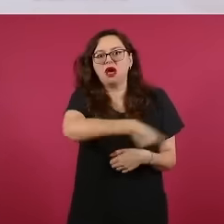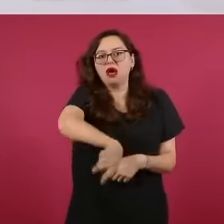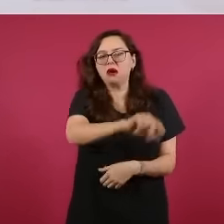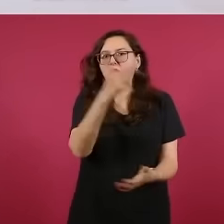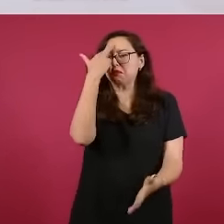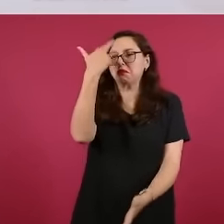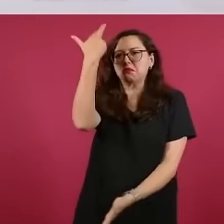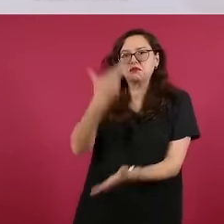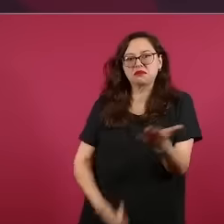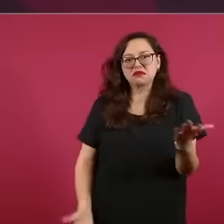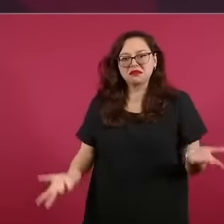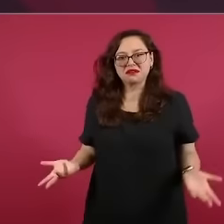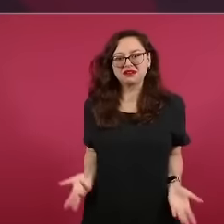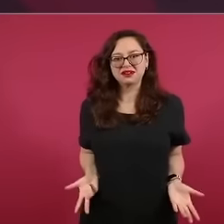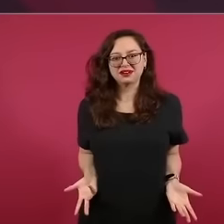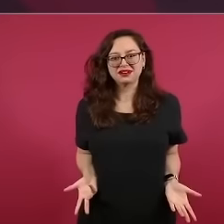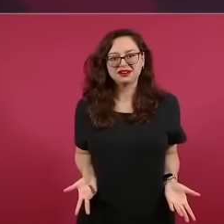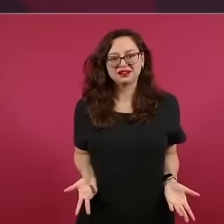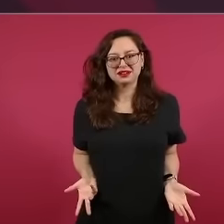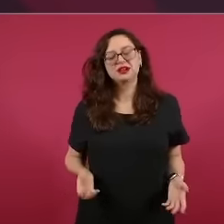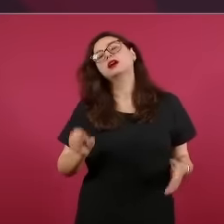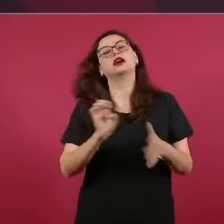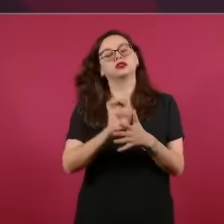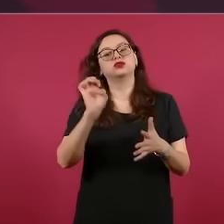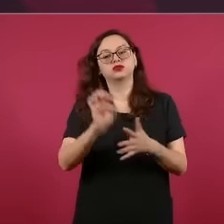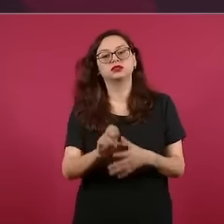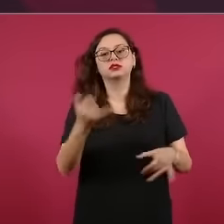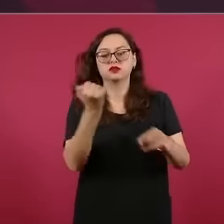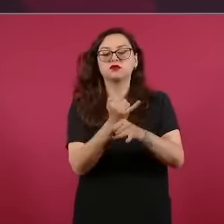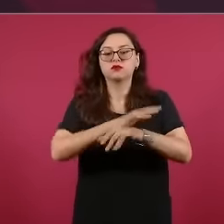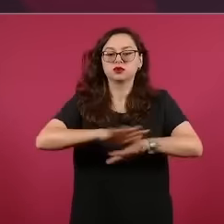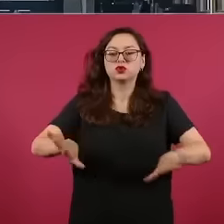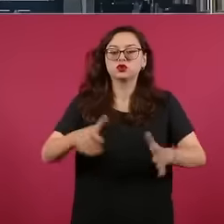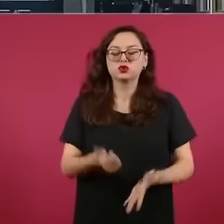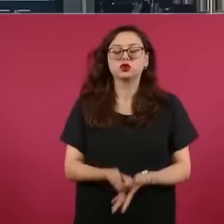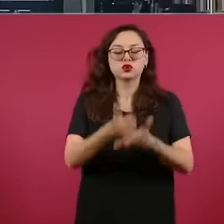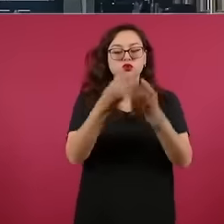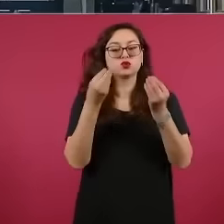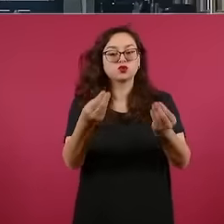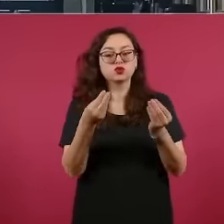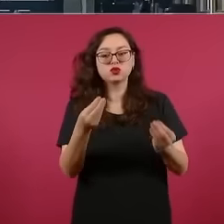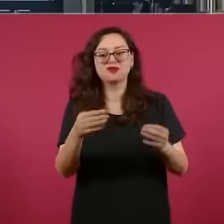Entonces, sí va a ayudar mucho la información. ¿No tienes la foto?